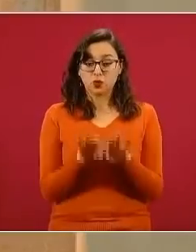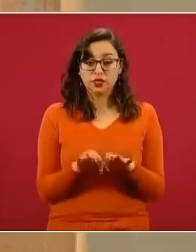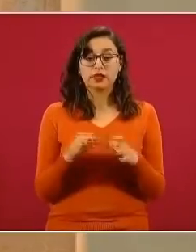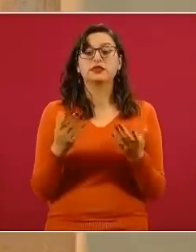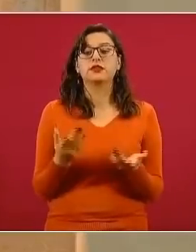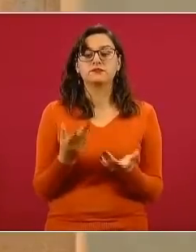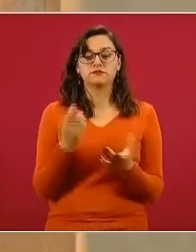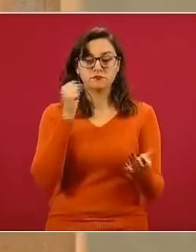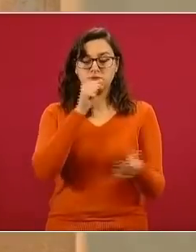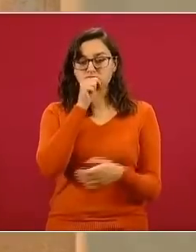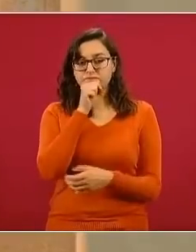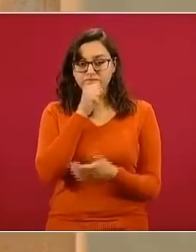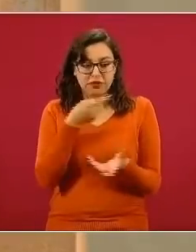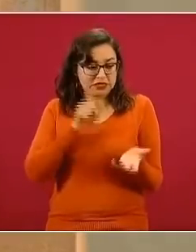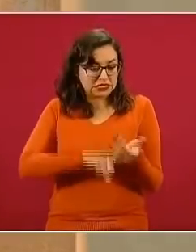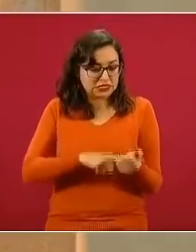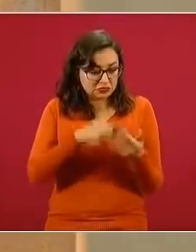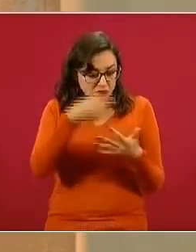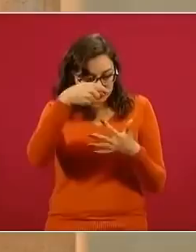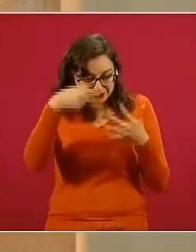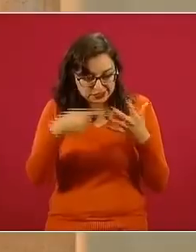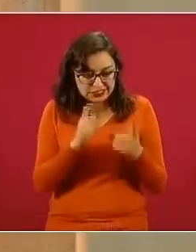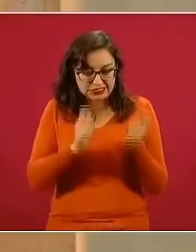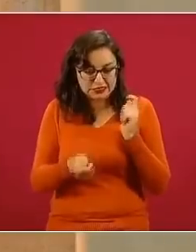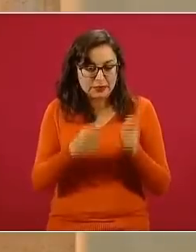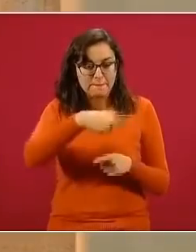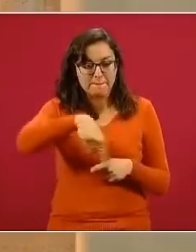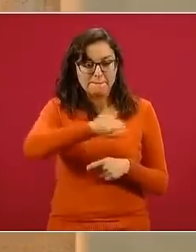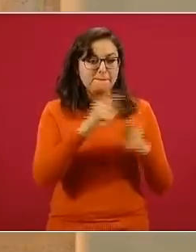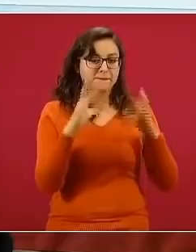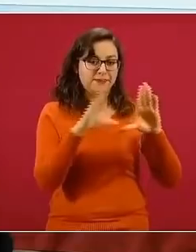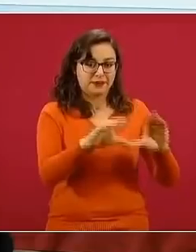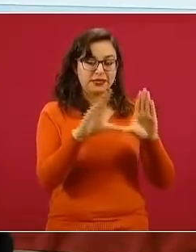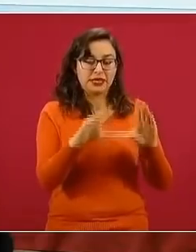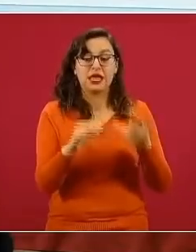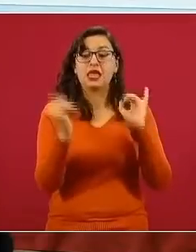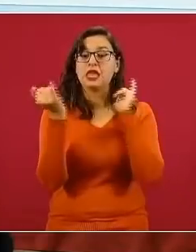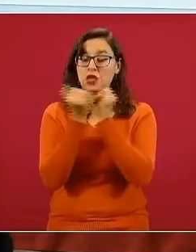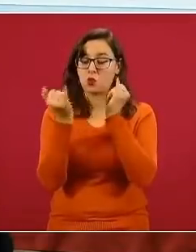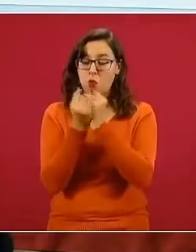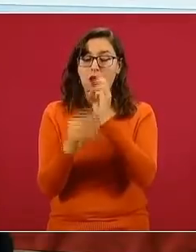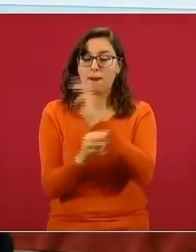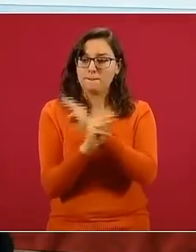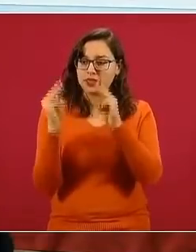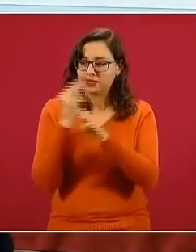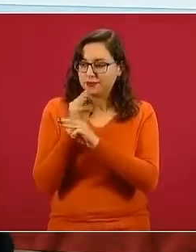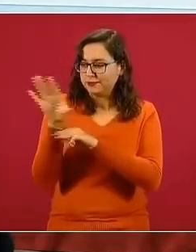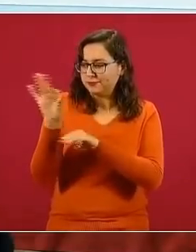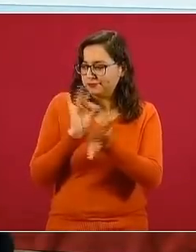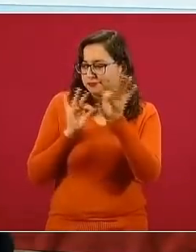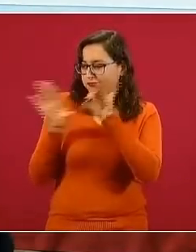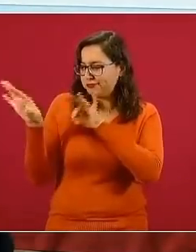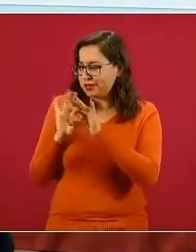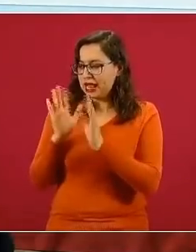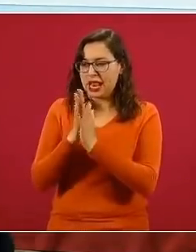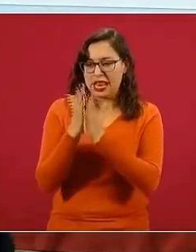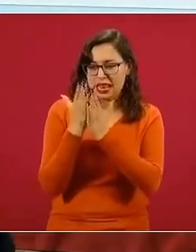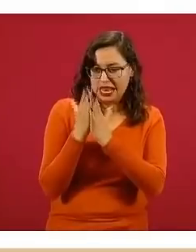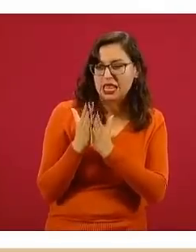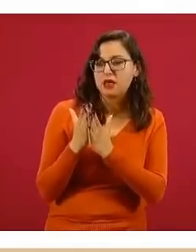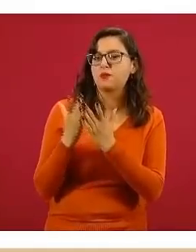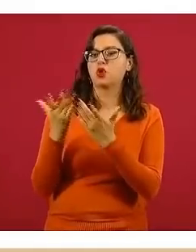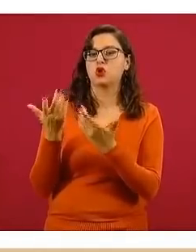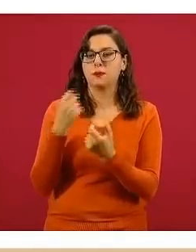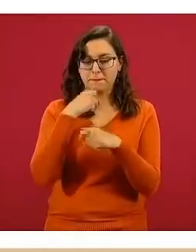revisando los contenidos que se le van a dar a los maestros y también se ha hecho una selección y actualización de materiales que son libros y materiales en